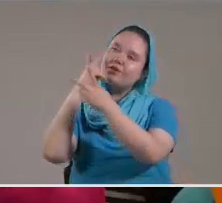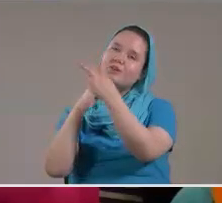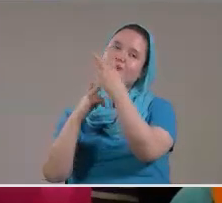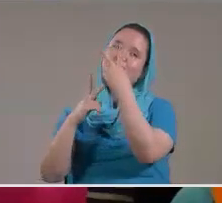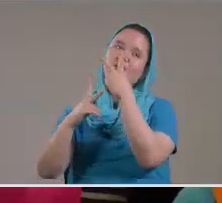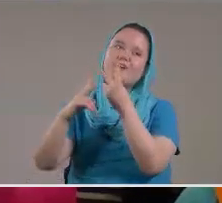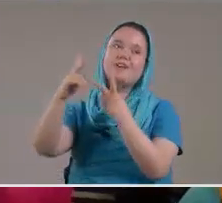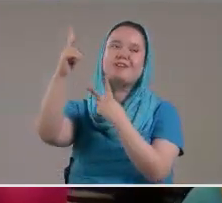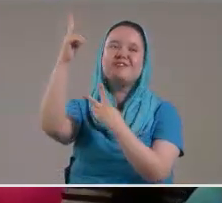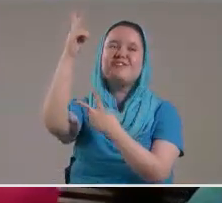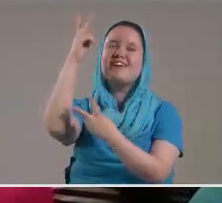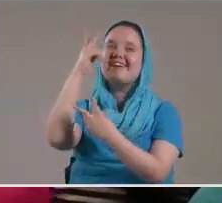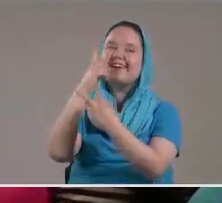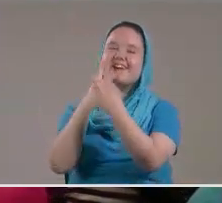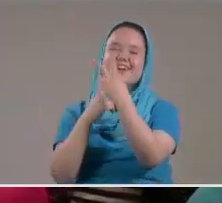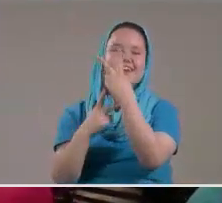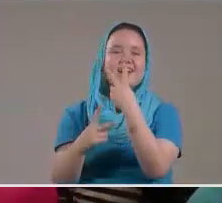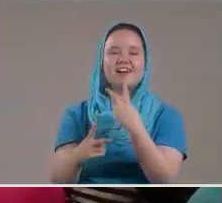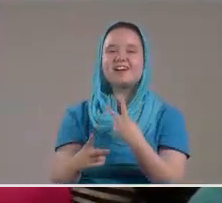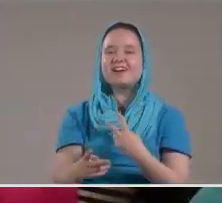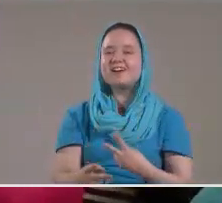Él volverá